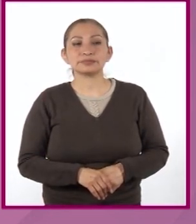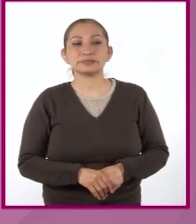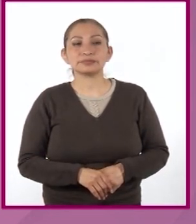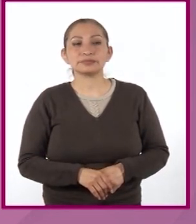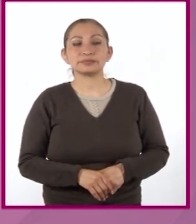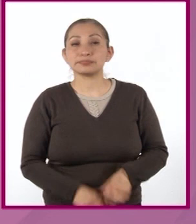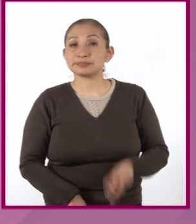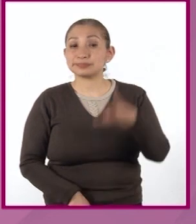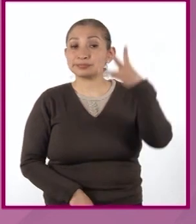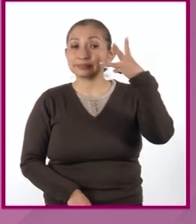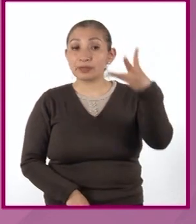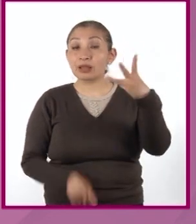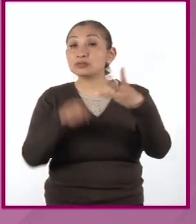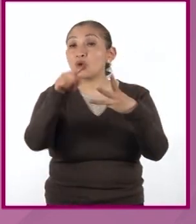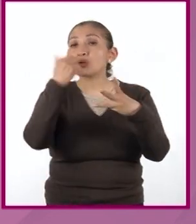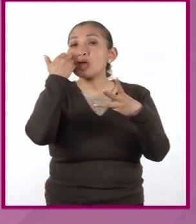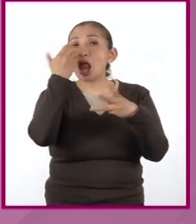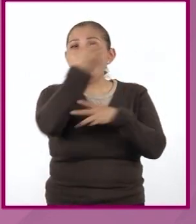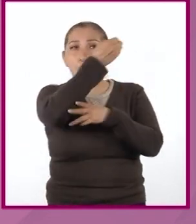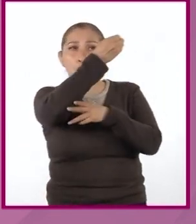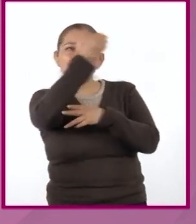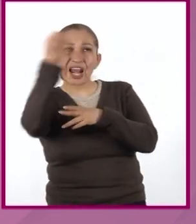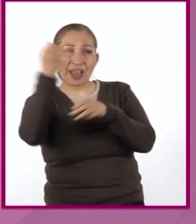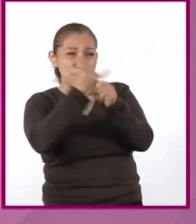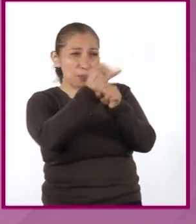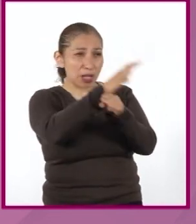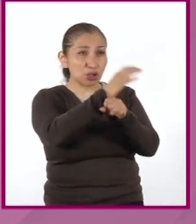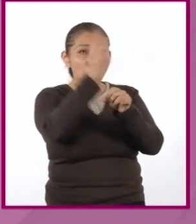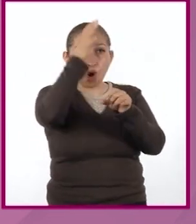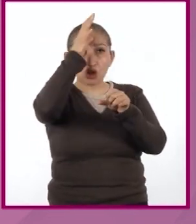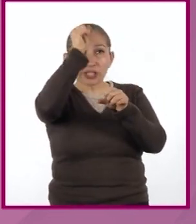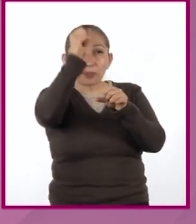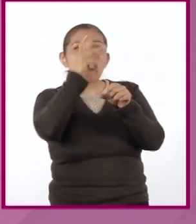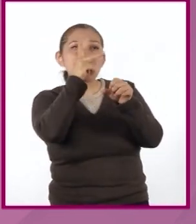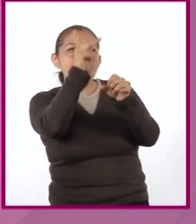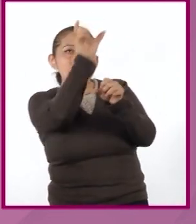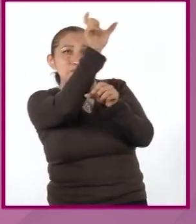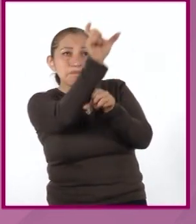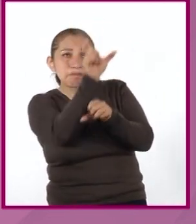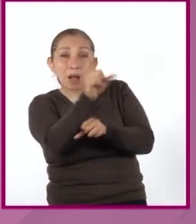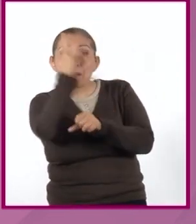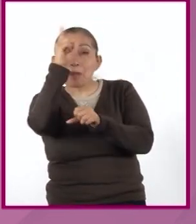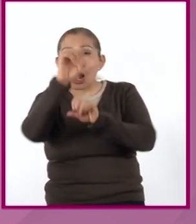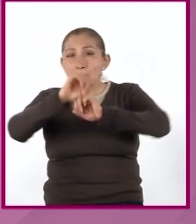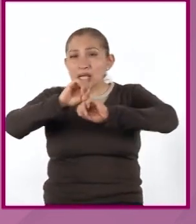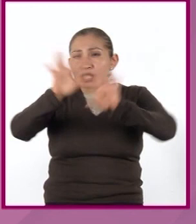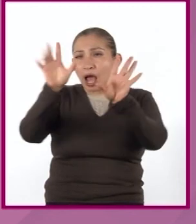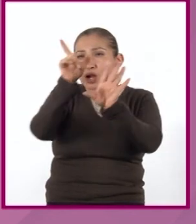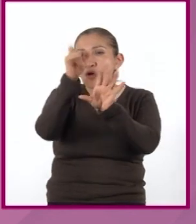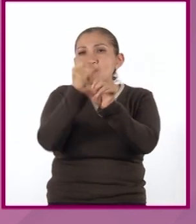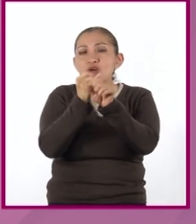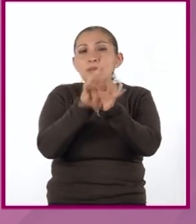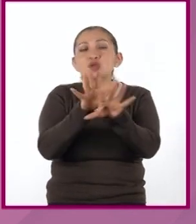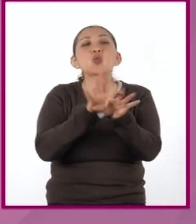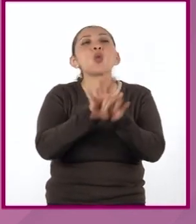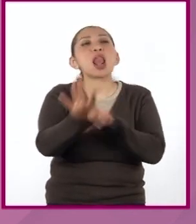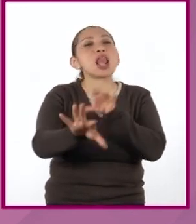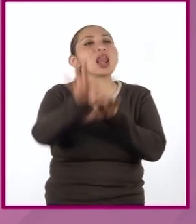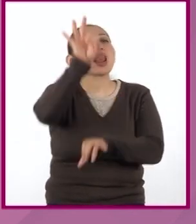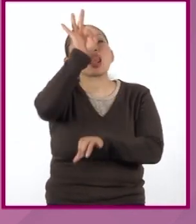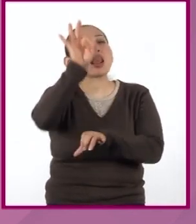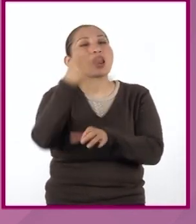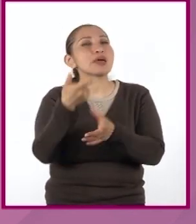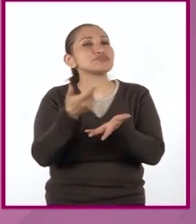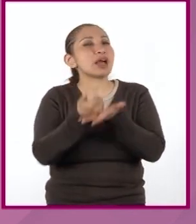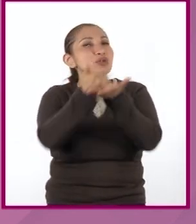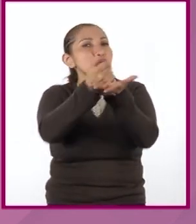3. Si desean organizar la información en conceptos para que la investigación sea más explícita, ¿qué recursos gráficos